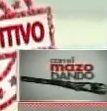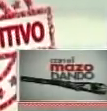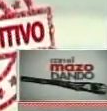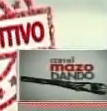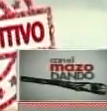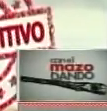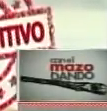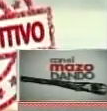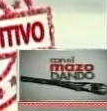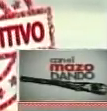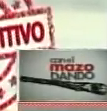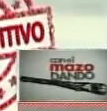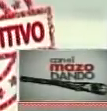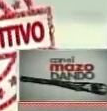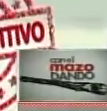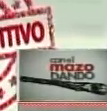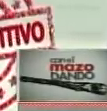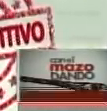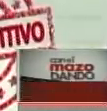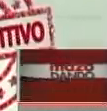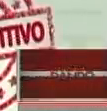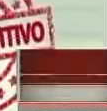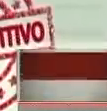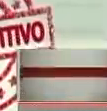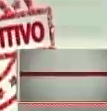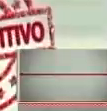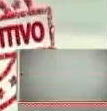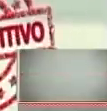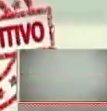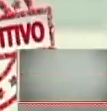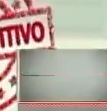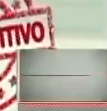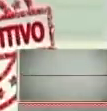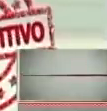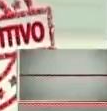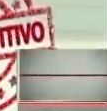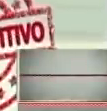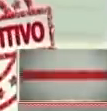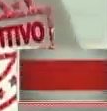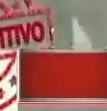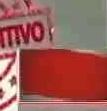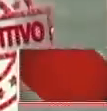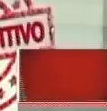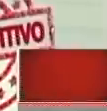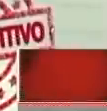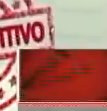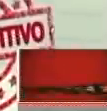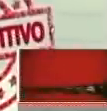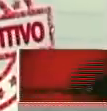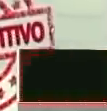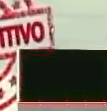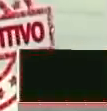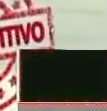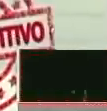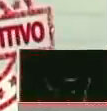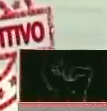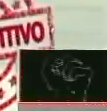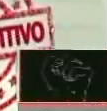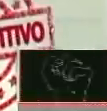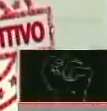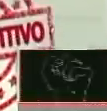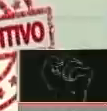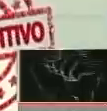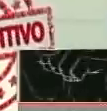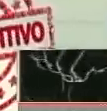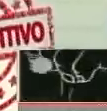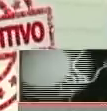Fuerte presencia de colectivos y de SEBIN, personas armadas disparando a la manifestación que se lleva a cabo en el barrio La Paz,